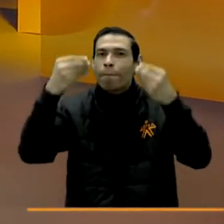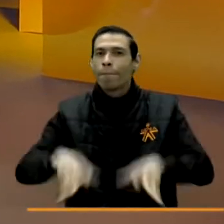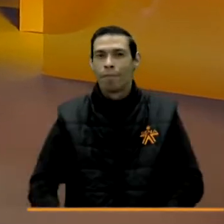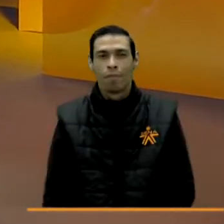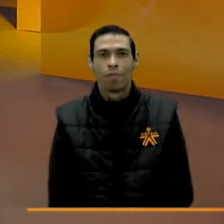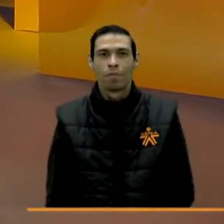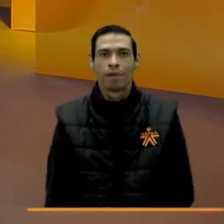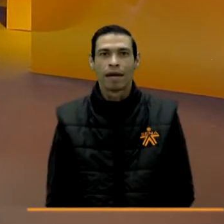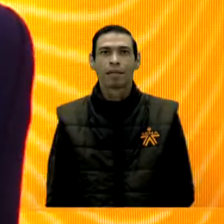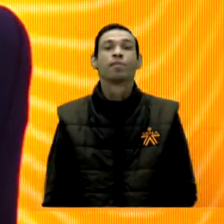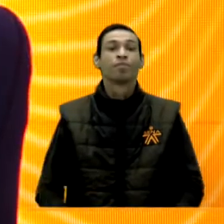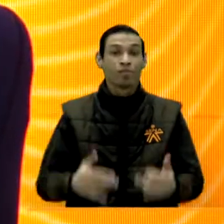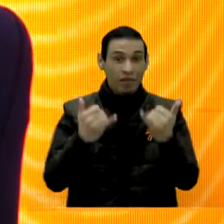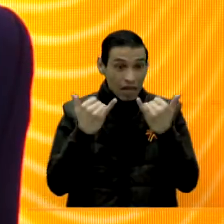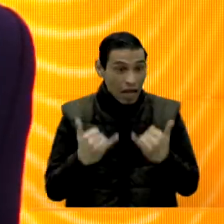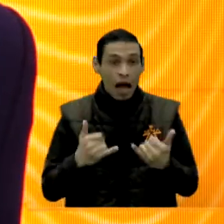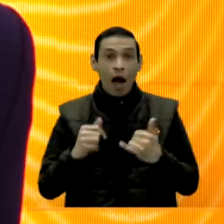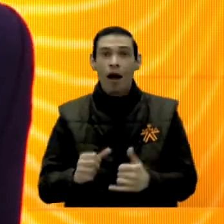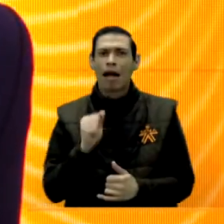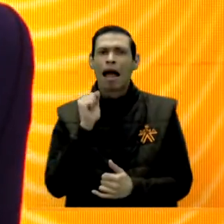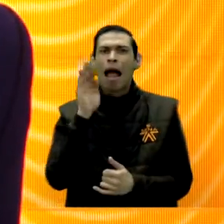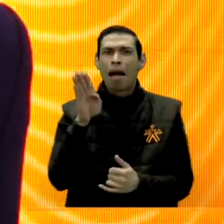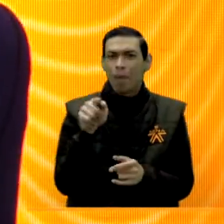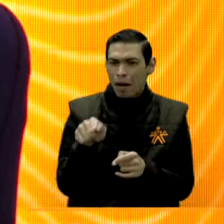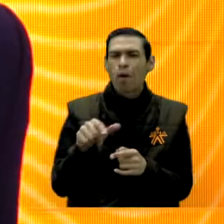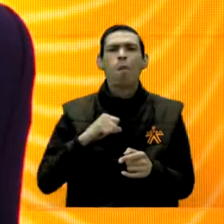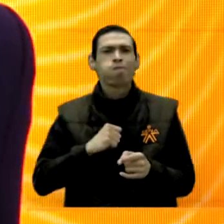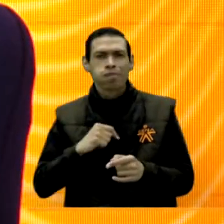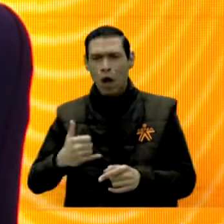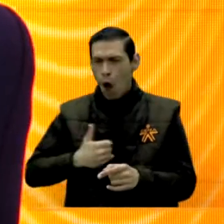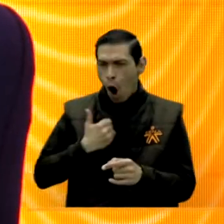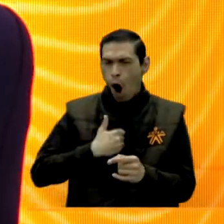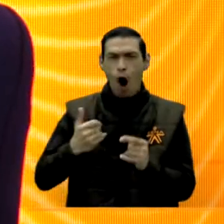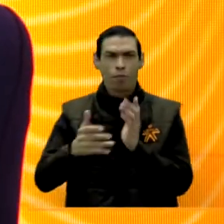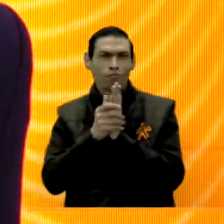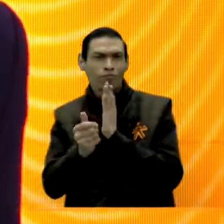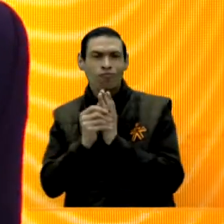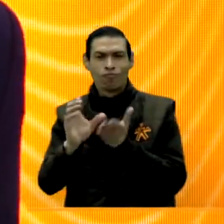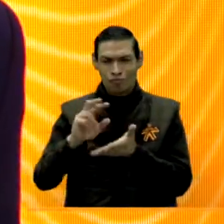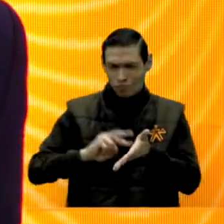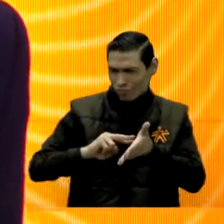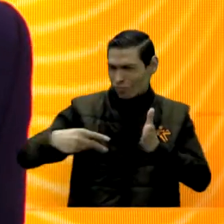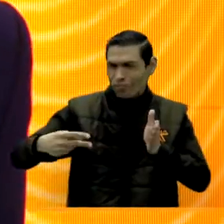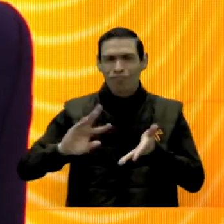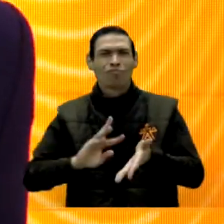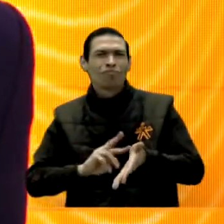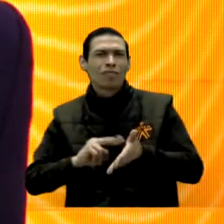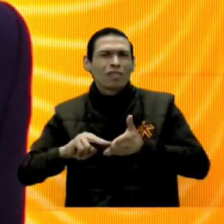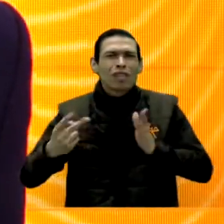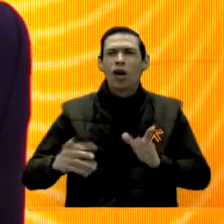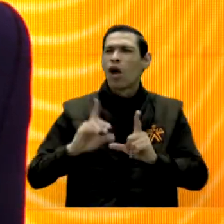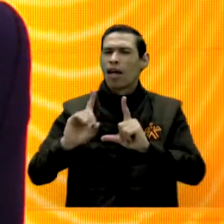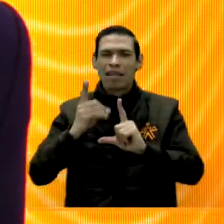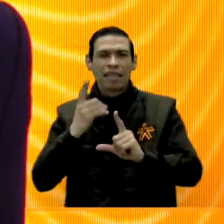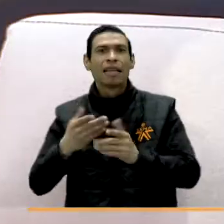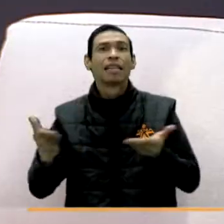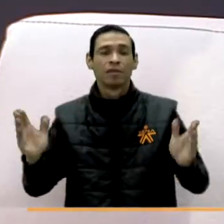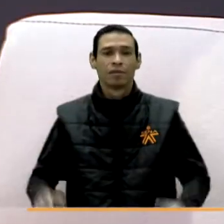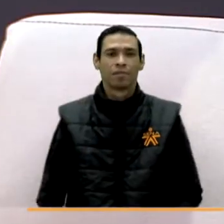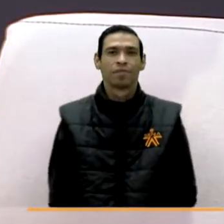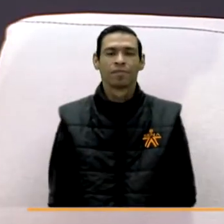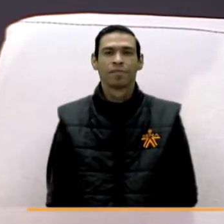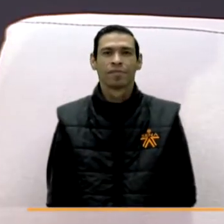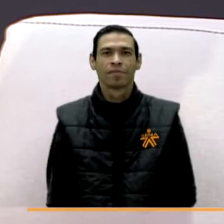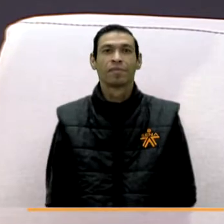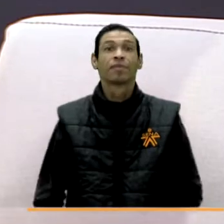más del 50% del banco lo tenemos entre Millenials y Centennials y el SENA es una muy buena fuente de personas que nos pueden aportar en este campo. Total, y ahora